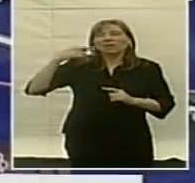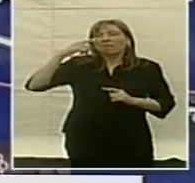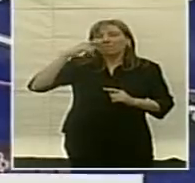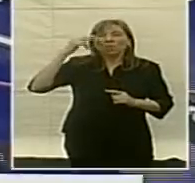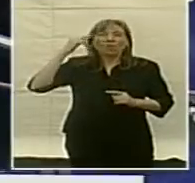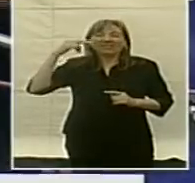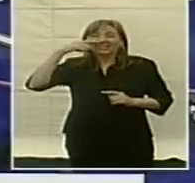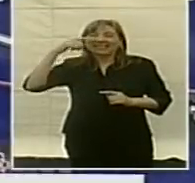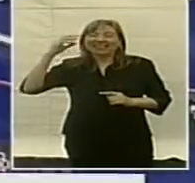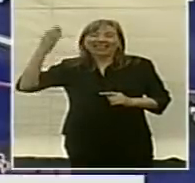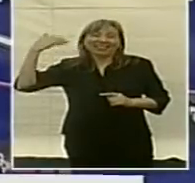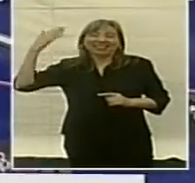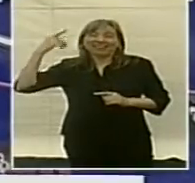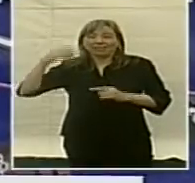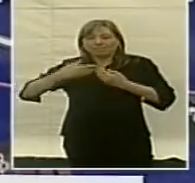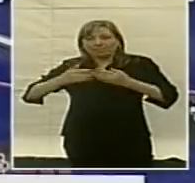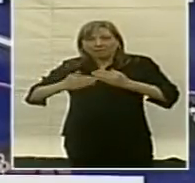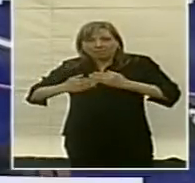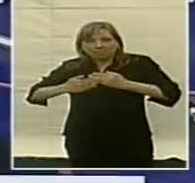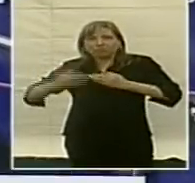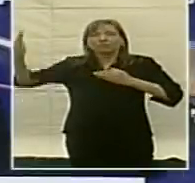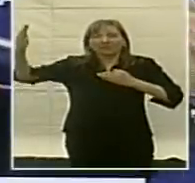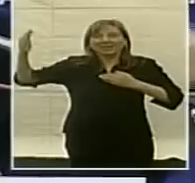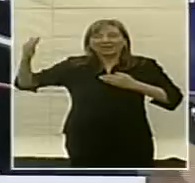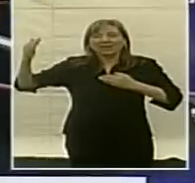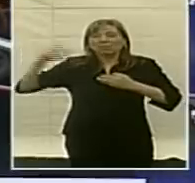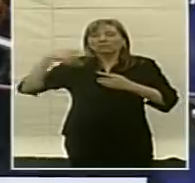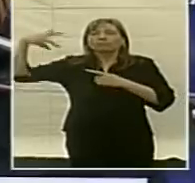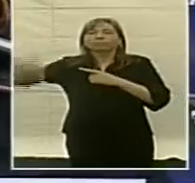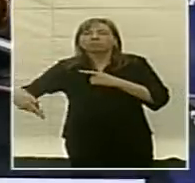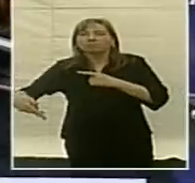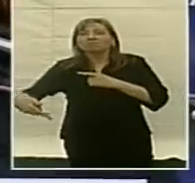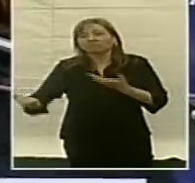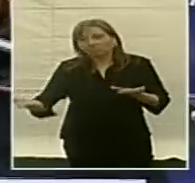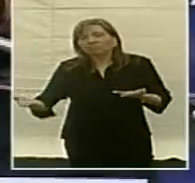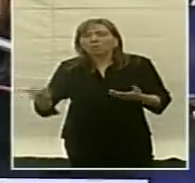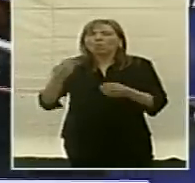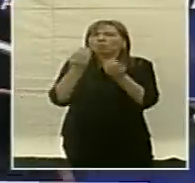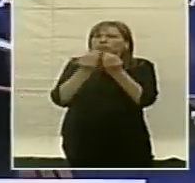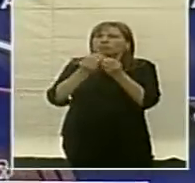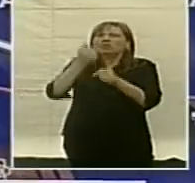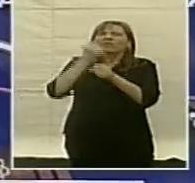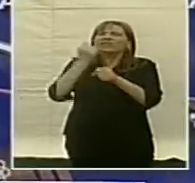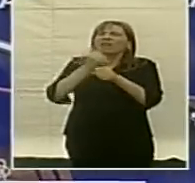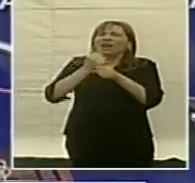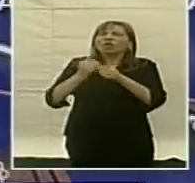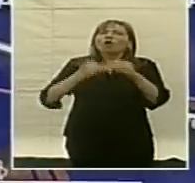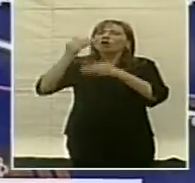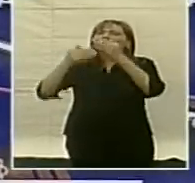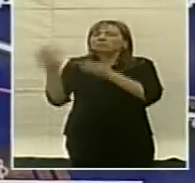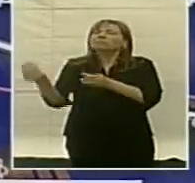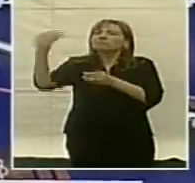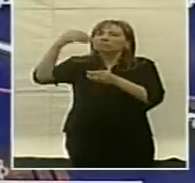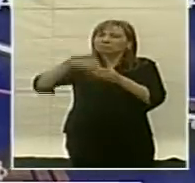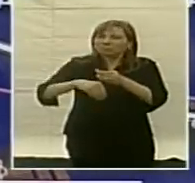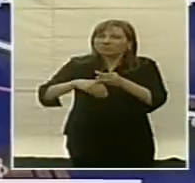70, donde estábamos despegando en todos los planos y donde los trabajadores también habían alcanzado un grado de participación